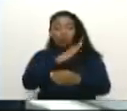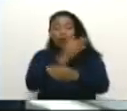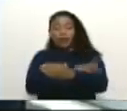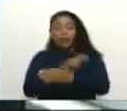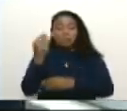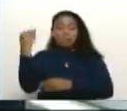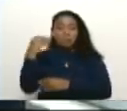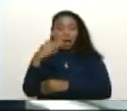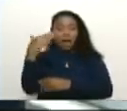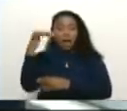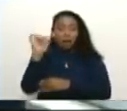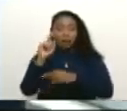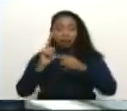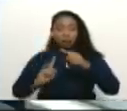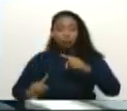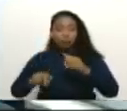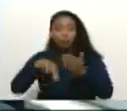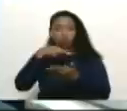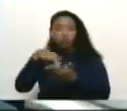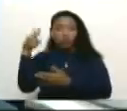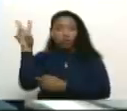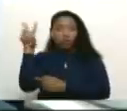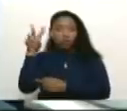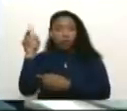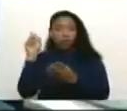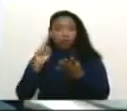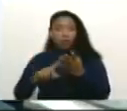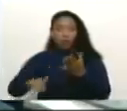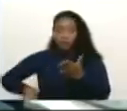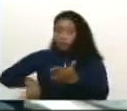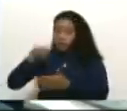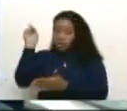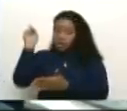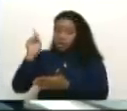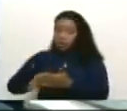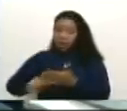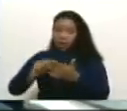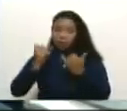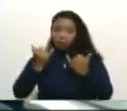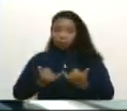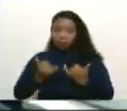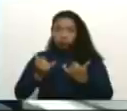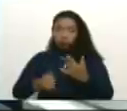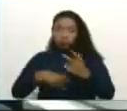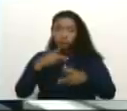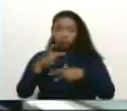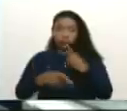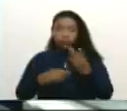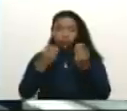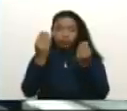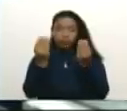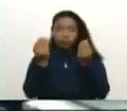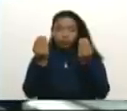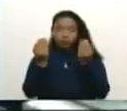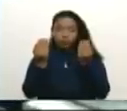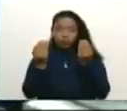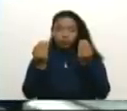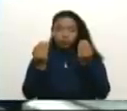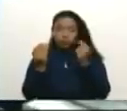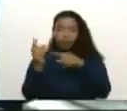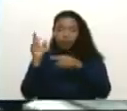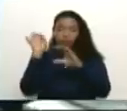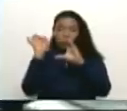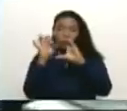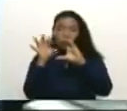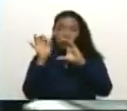sistema eléctrico nacional de Venezuela. Le firmamos ítem por ítem y el dinero a través de un fondo